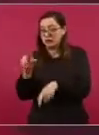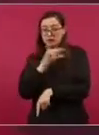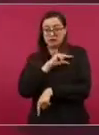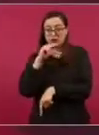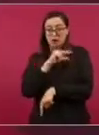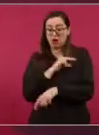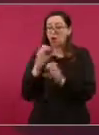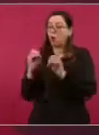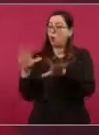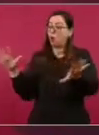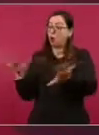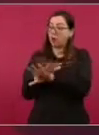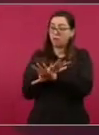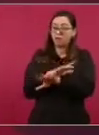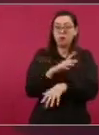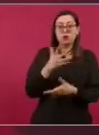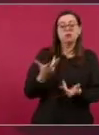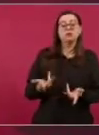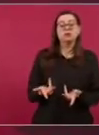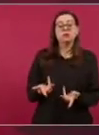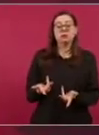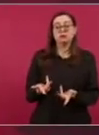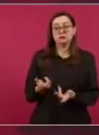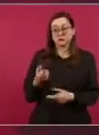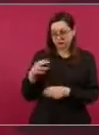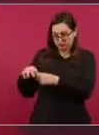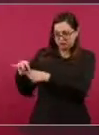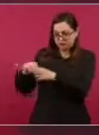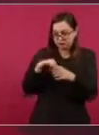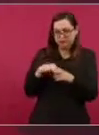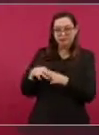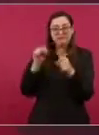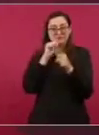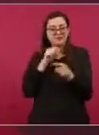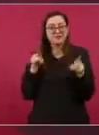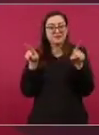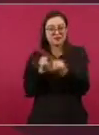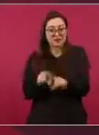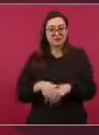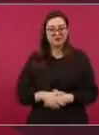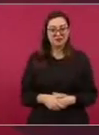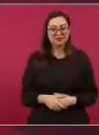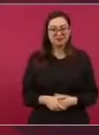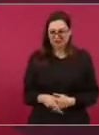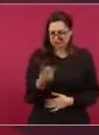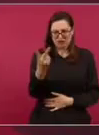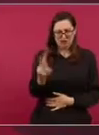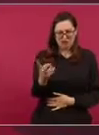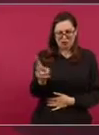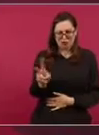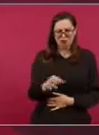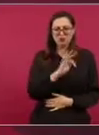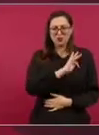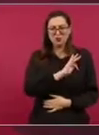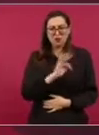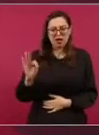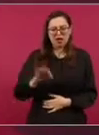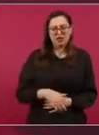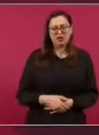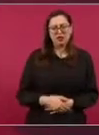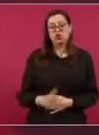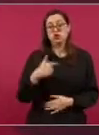Eso sería lo mejor. Para no ir en contra de las tradiciones.